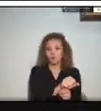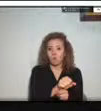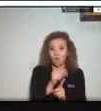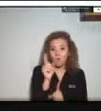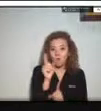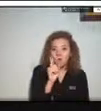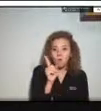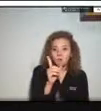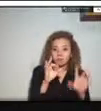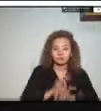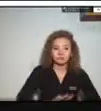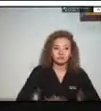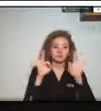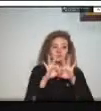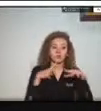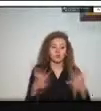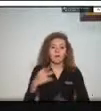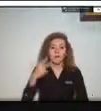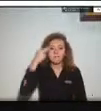llevan toda una vida